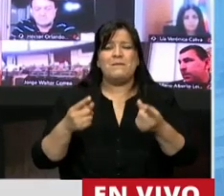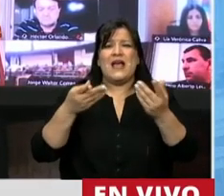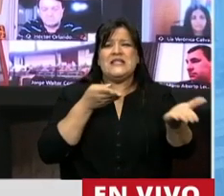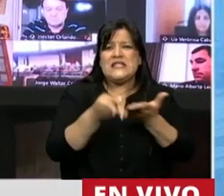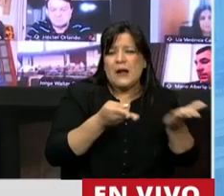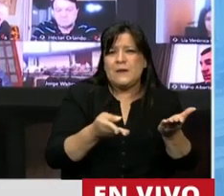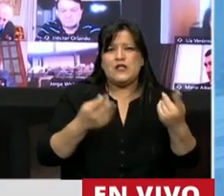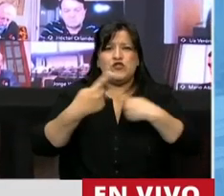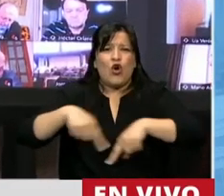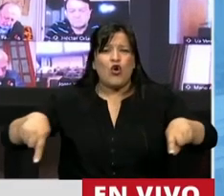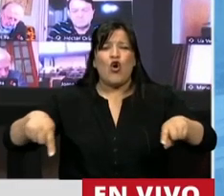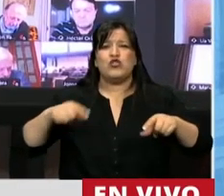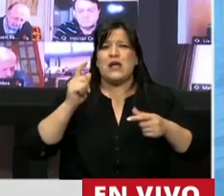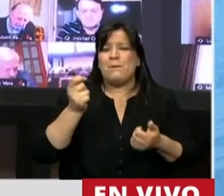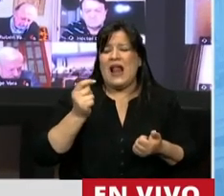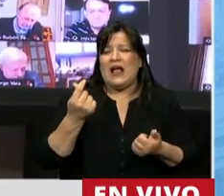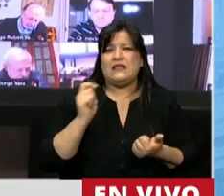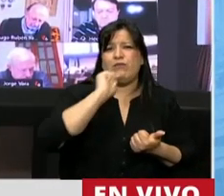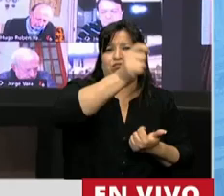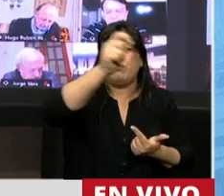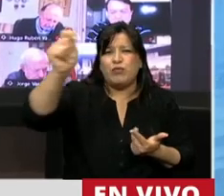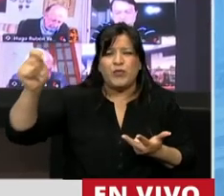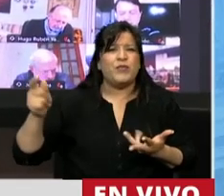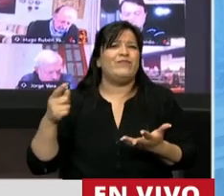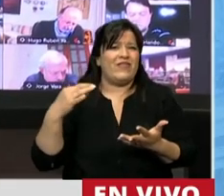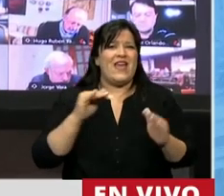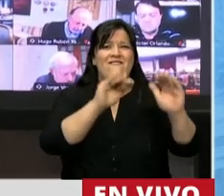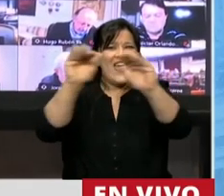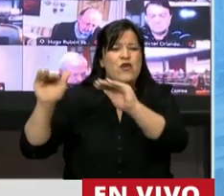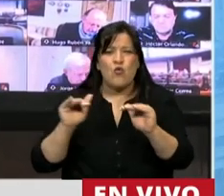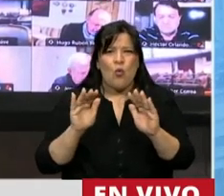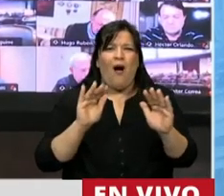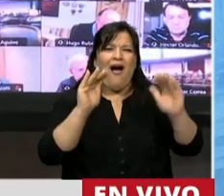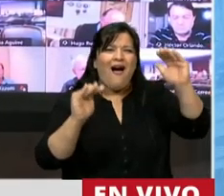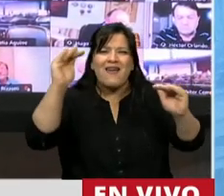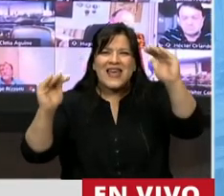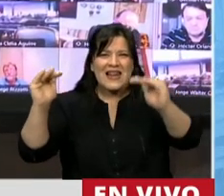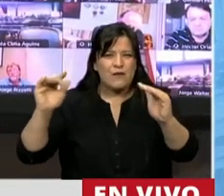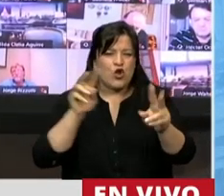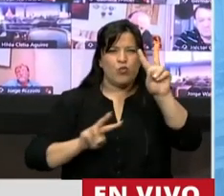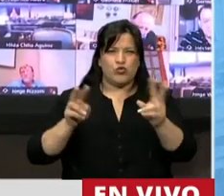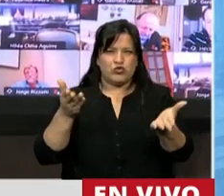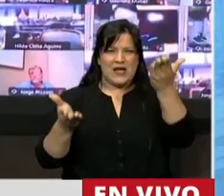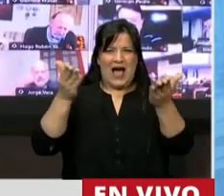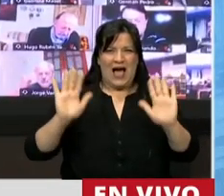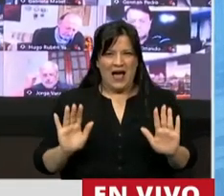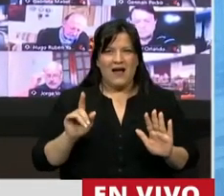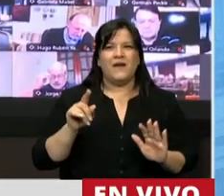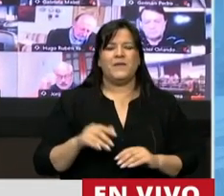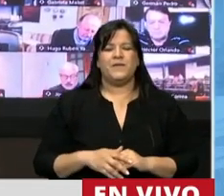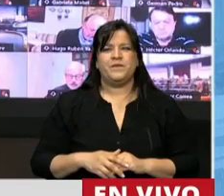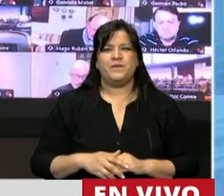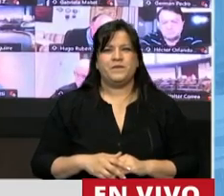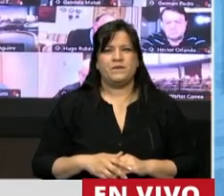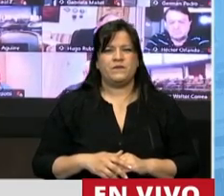y las asignaciones de fondos federales. Un equilibrio basado en un grado equivalente